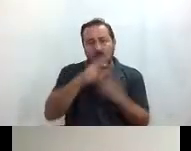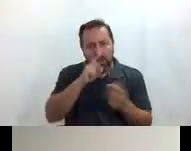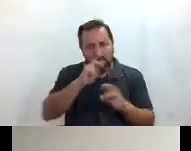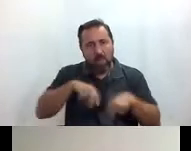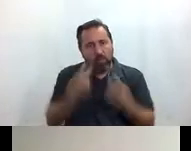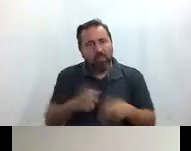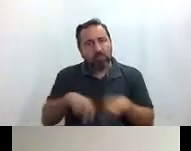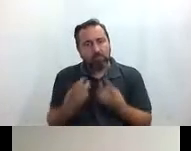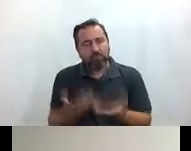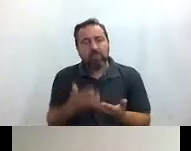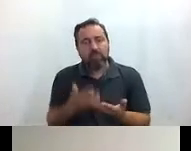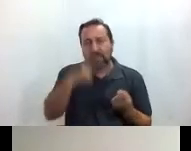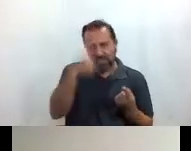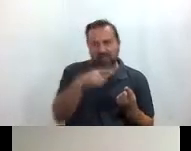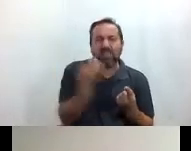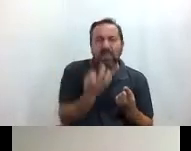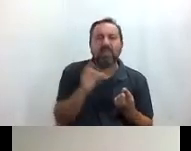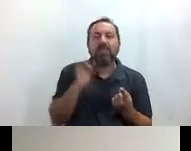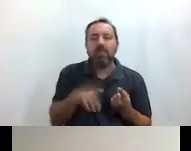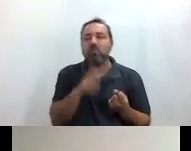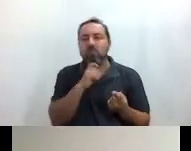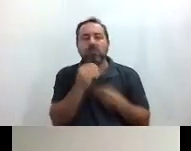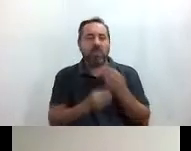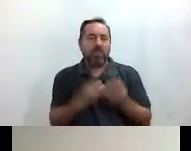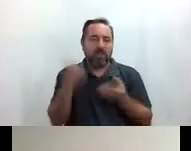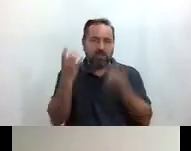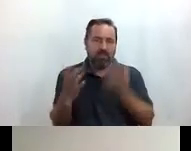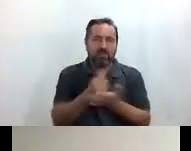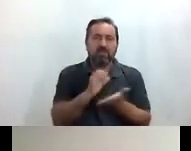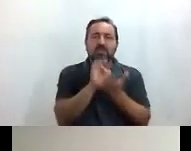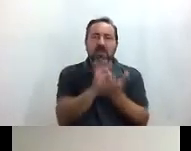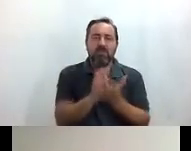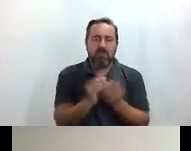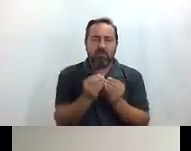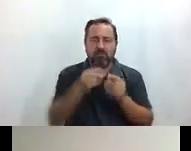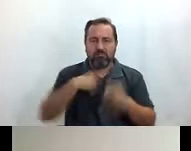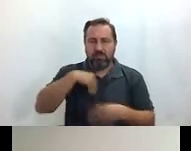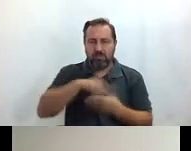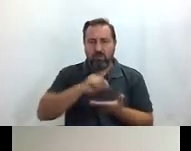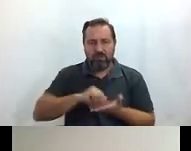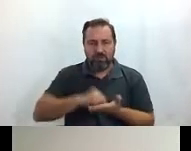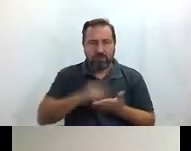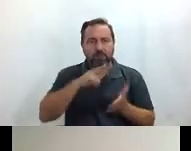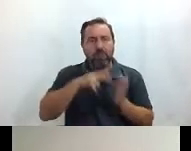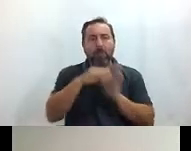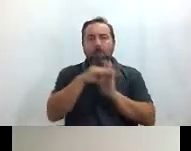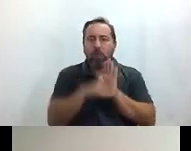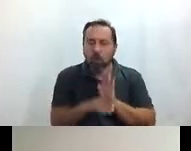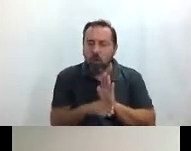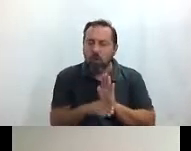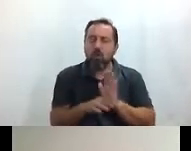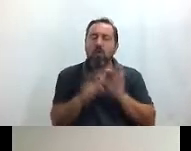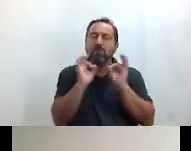sabe que quién y cómo debe realizar todas las actividades de los servicios prestados tenemos protocolos específicos para la atención